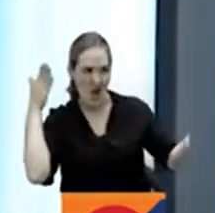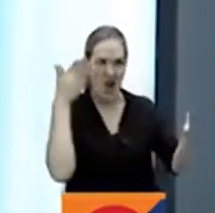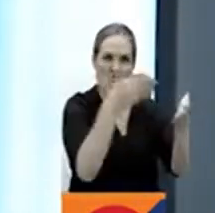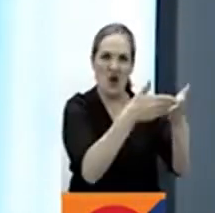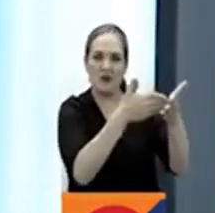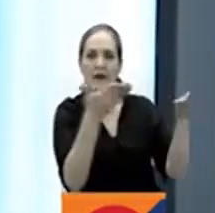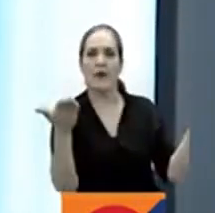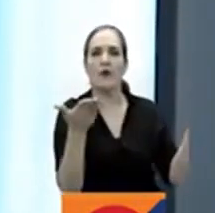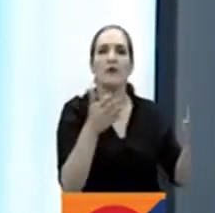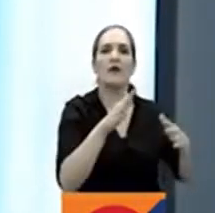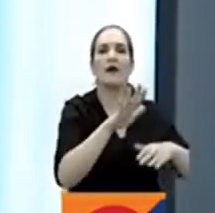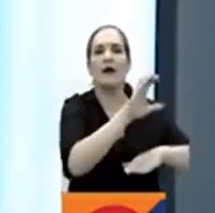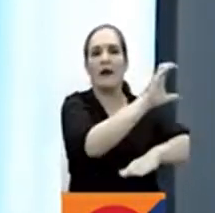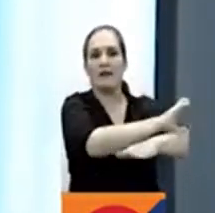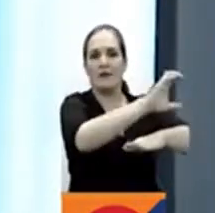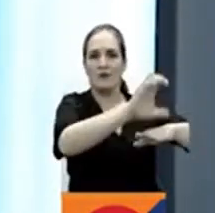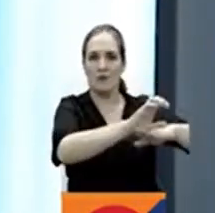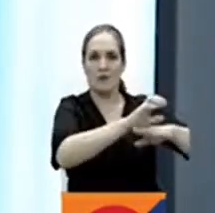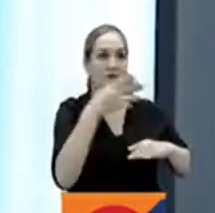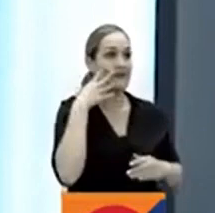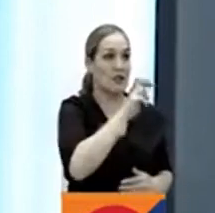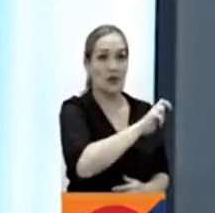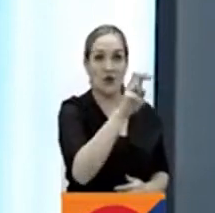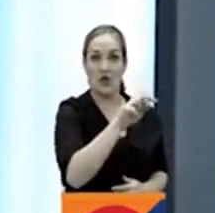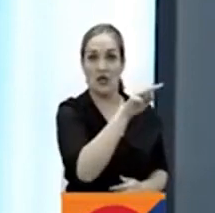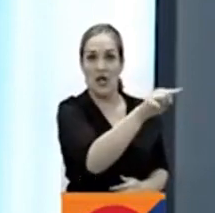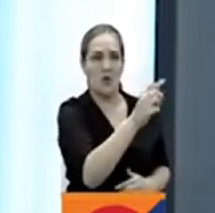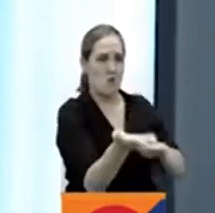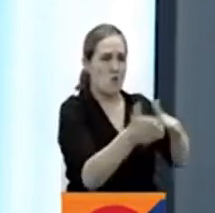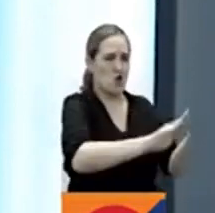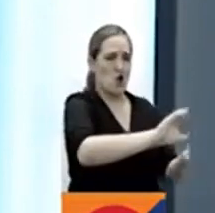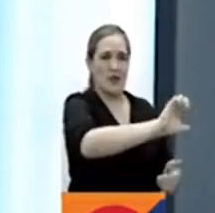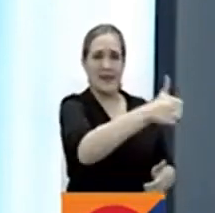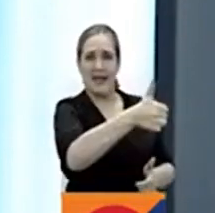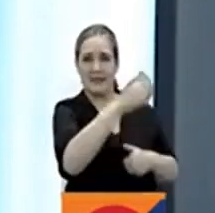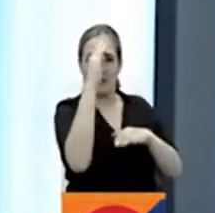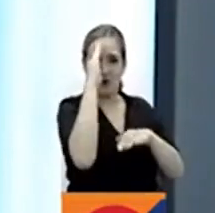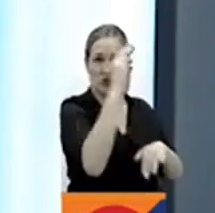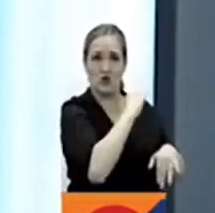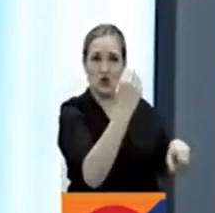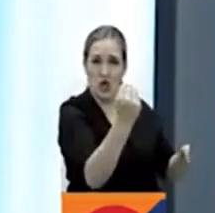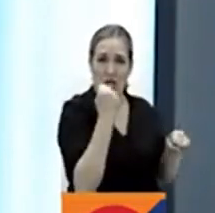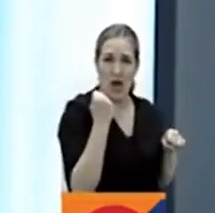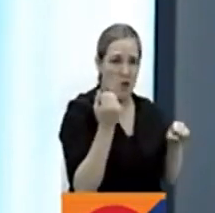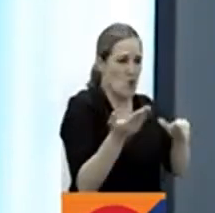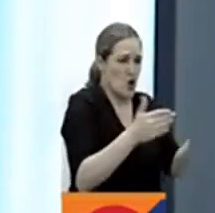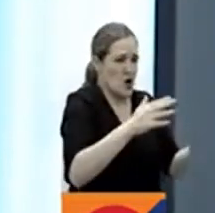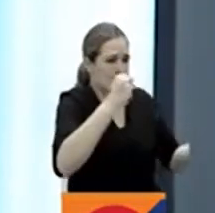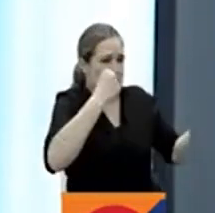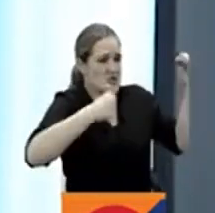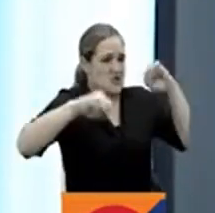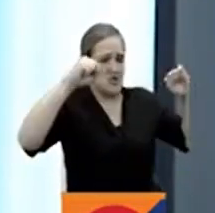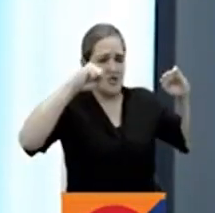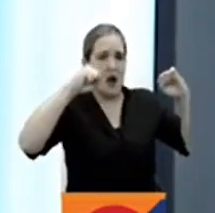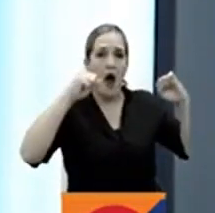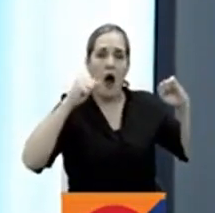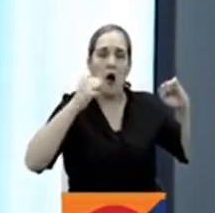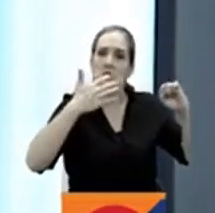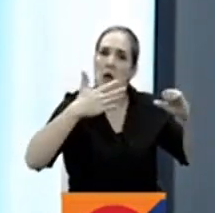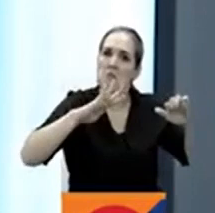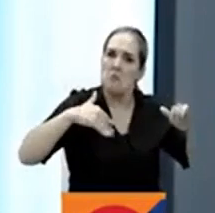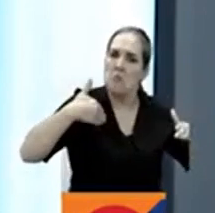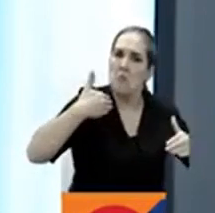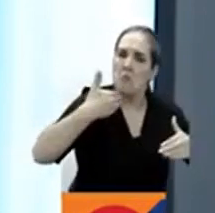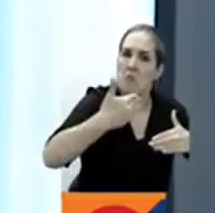región del Catatumbo, en norte de Santander, donde murieron 10 soldados y que generó el rechazo de la población. Hace pocos minutos, Antonio García, uno de los